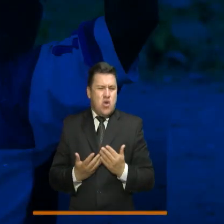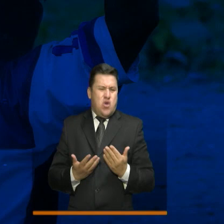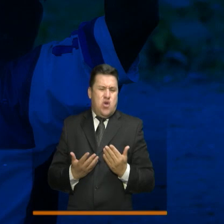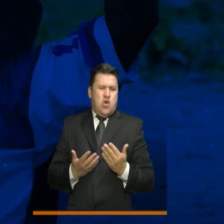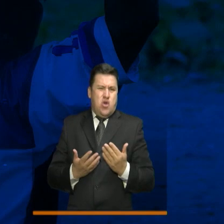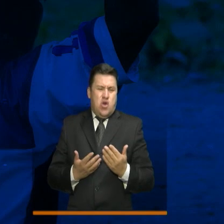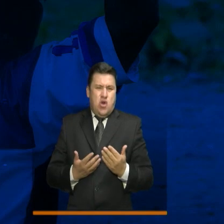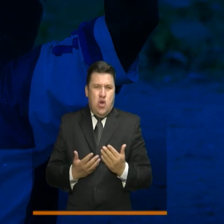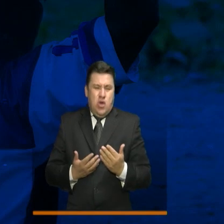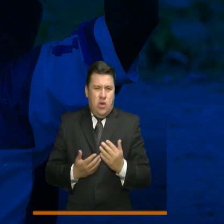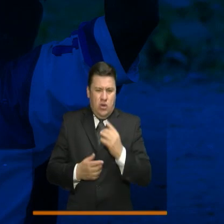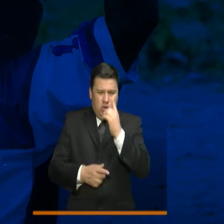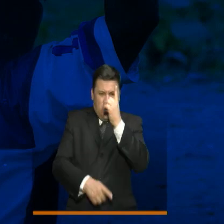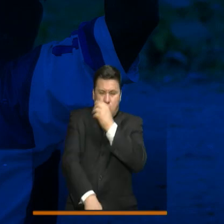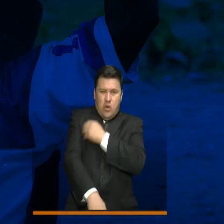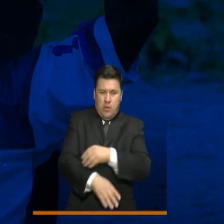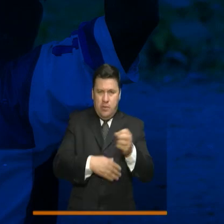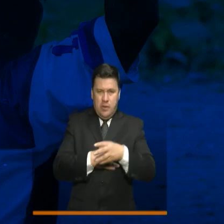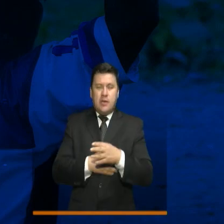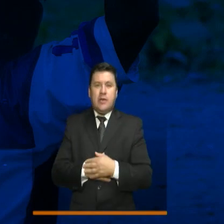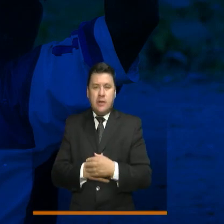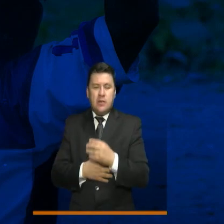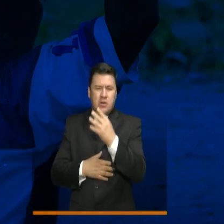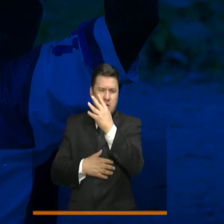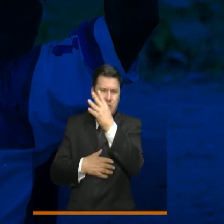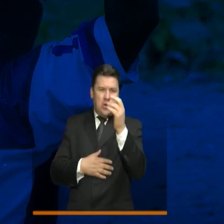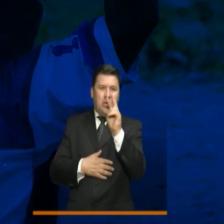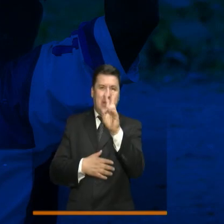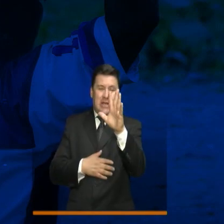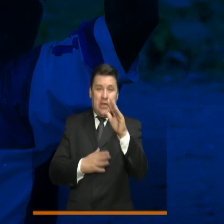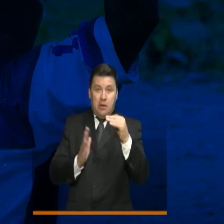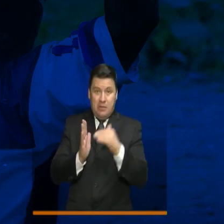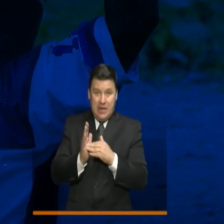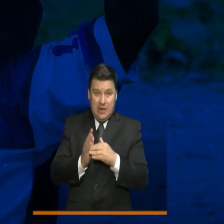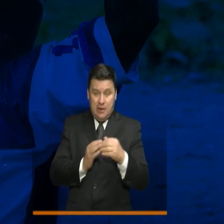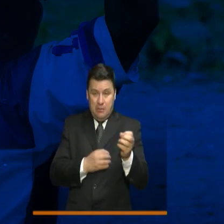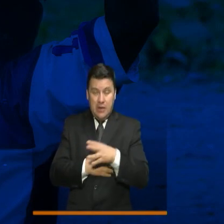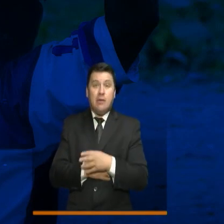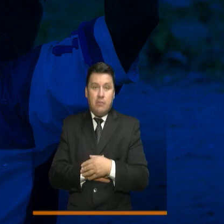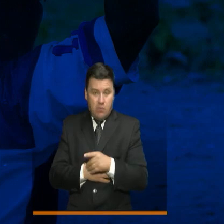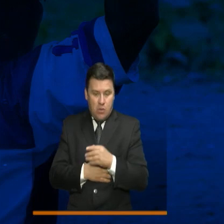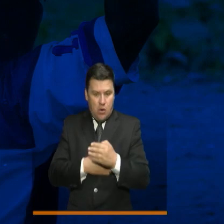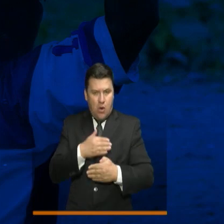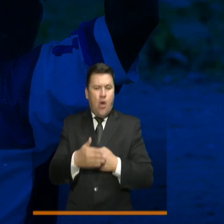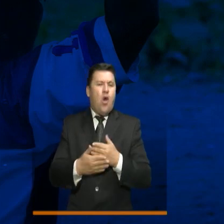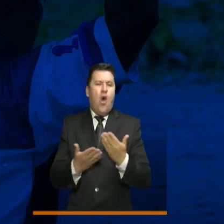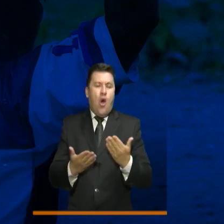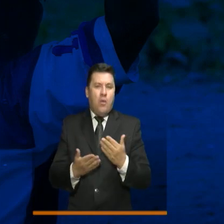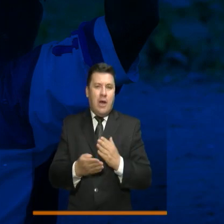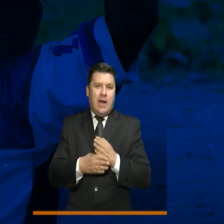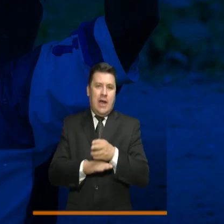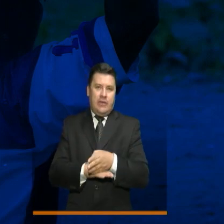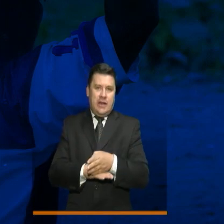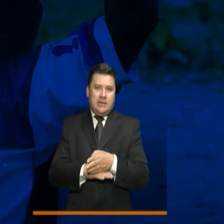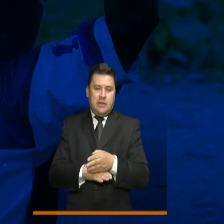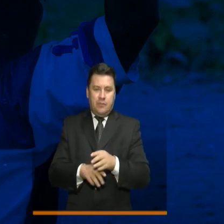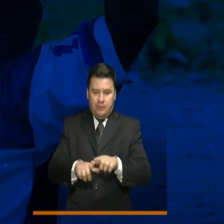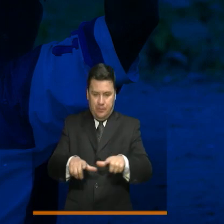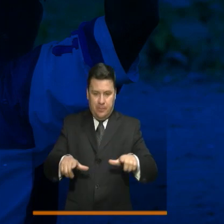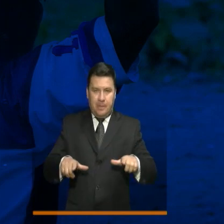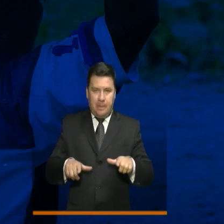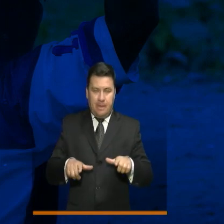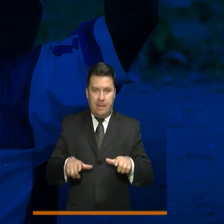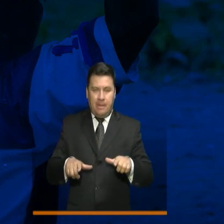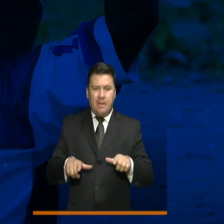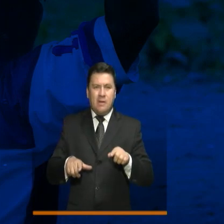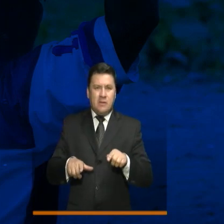este millón de mercados? 425 mil mercados se hará a través de las superficies de